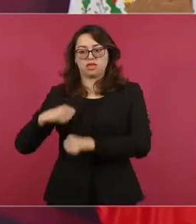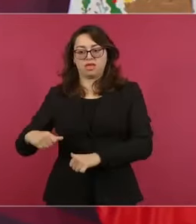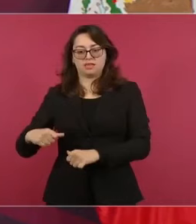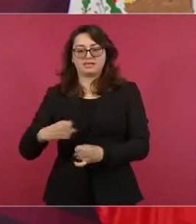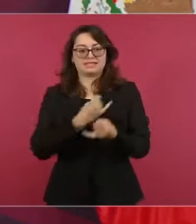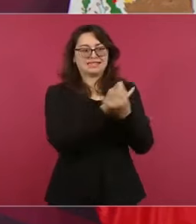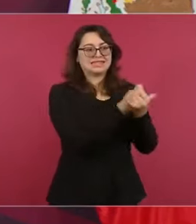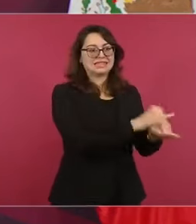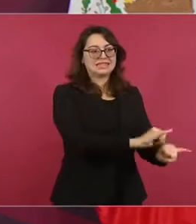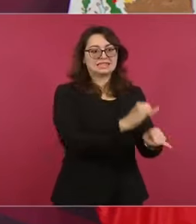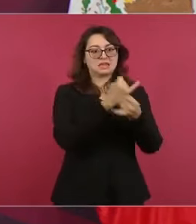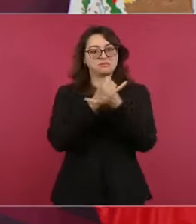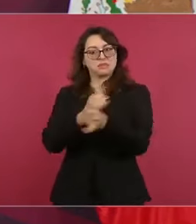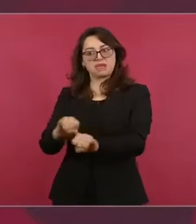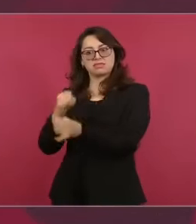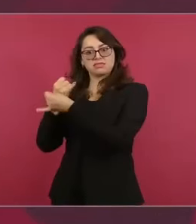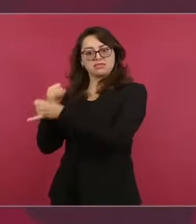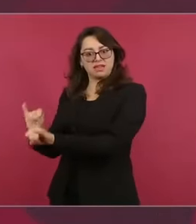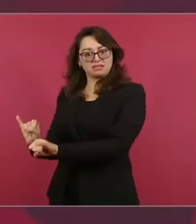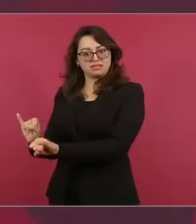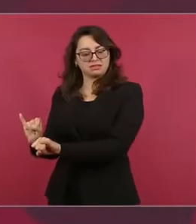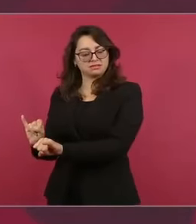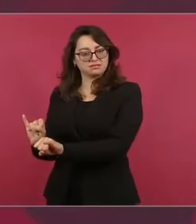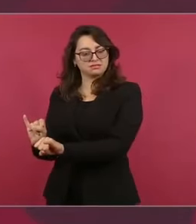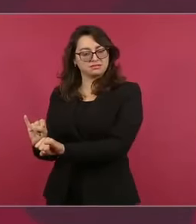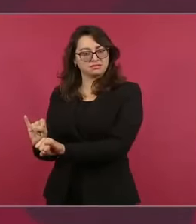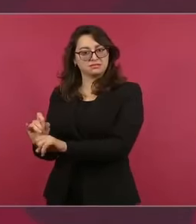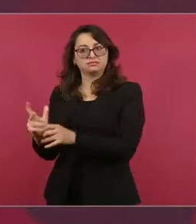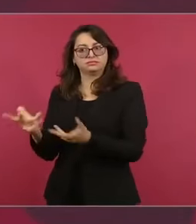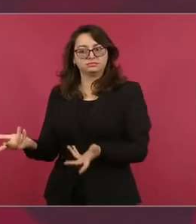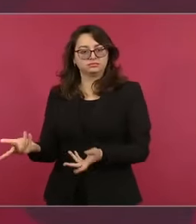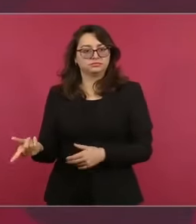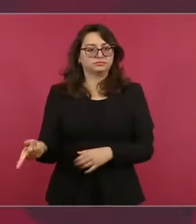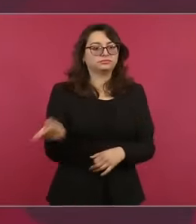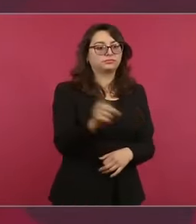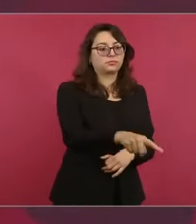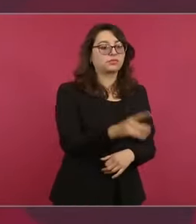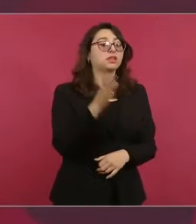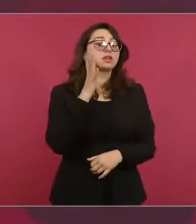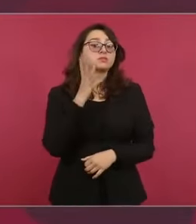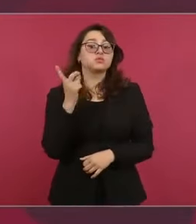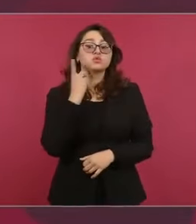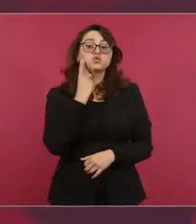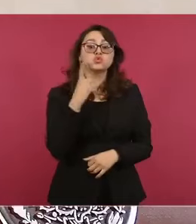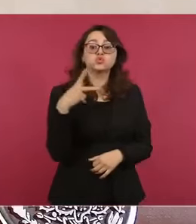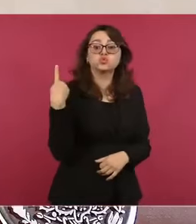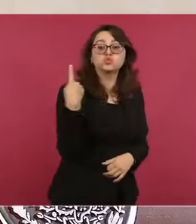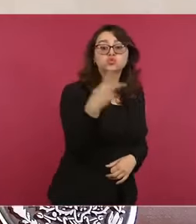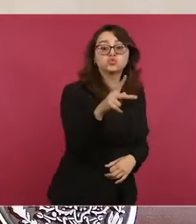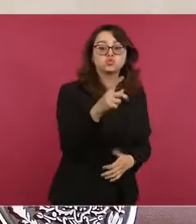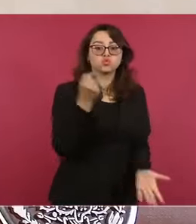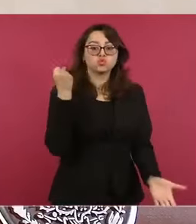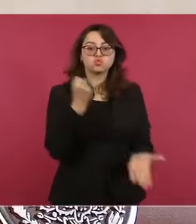que tiene la función de aprobar la ley de ingresos, que tiene como